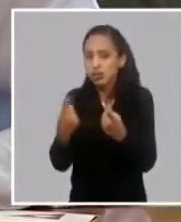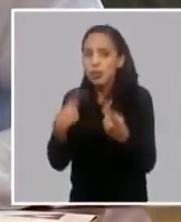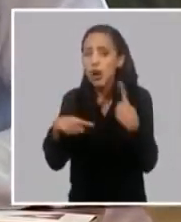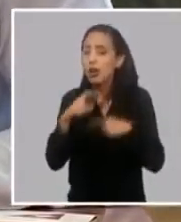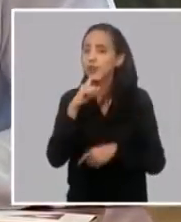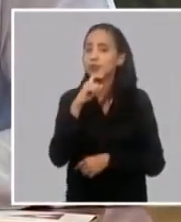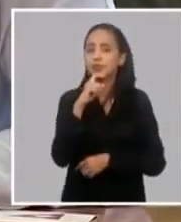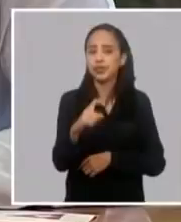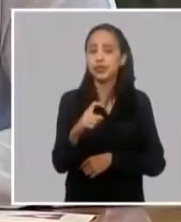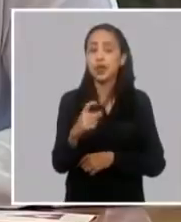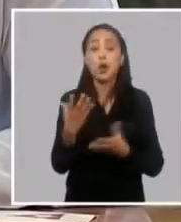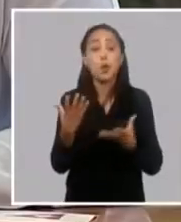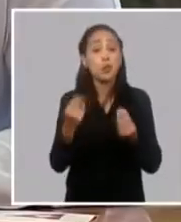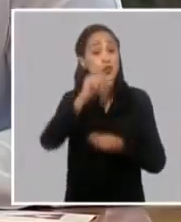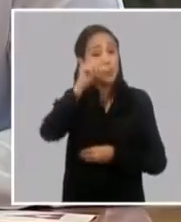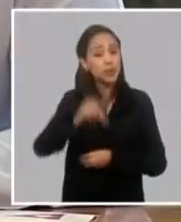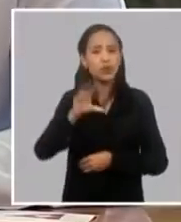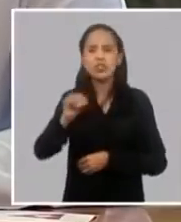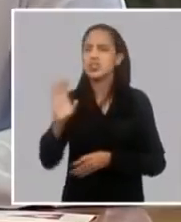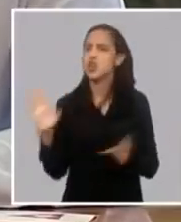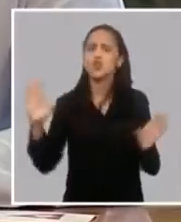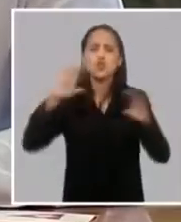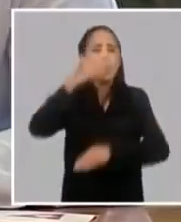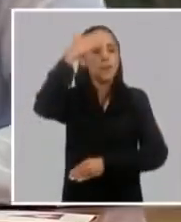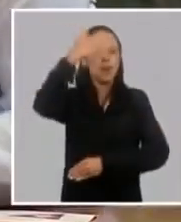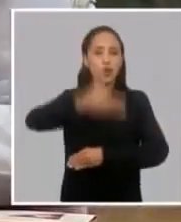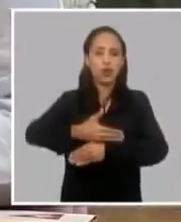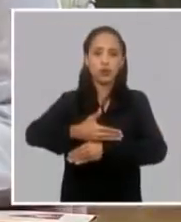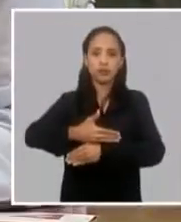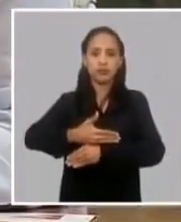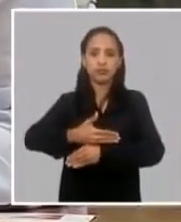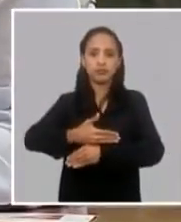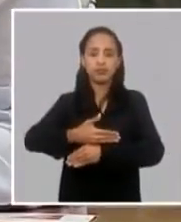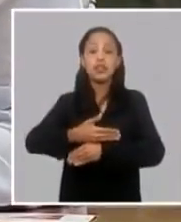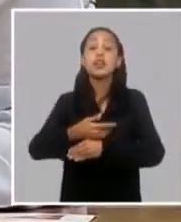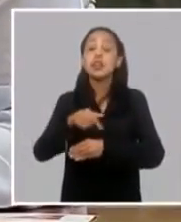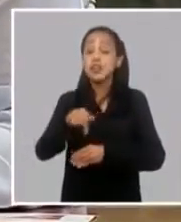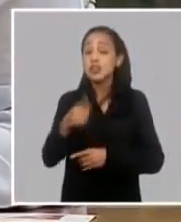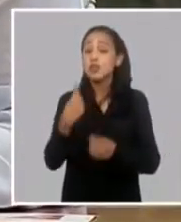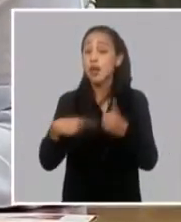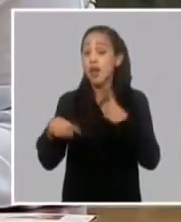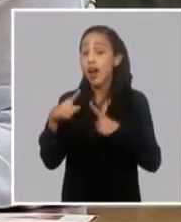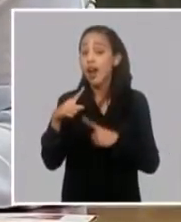y esa es una de las matrices que ha tratado de potenciar